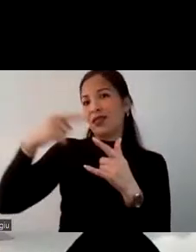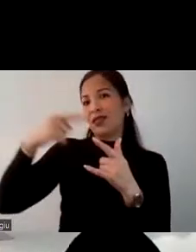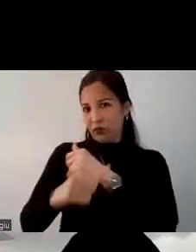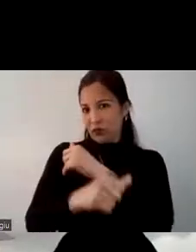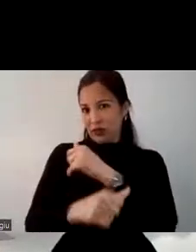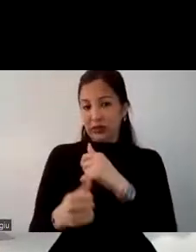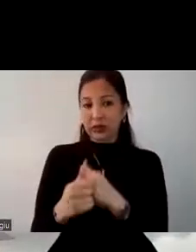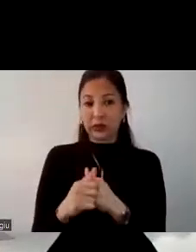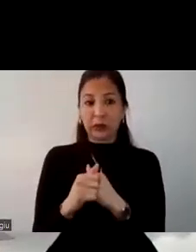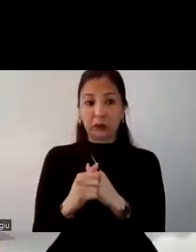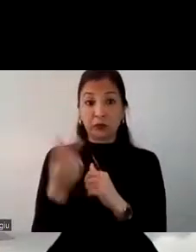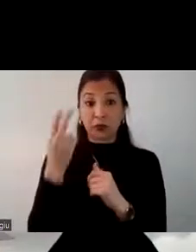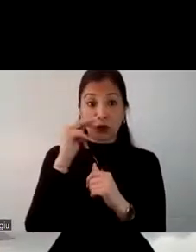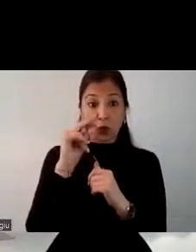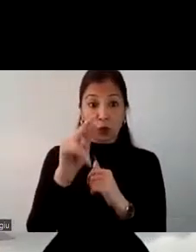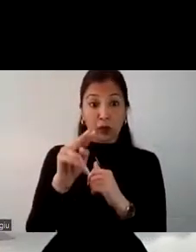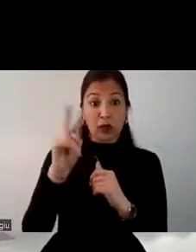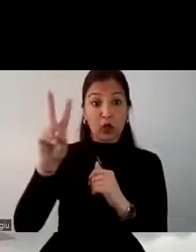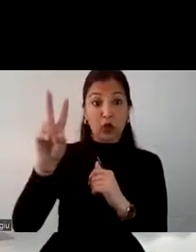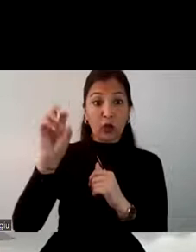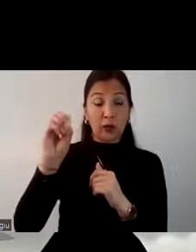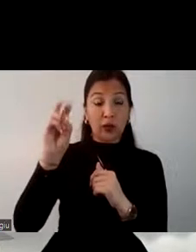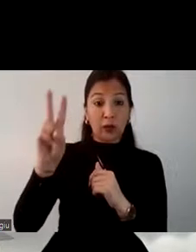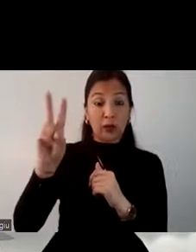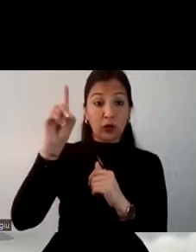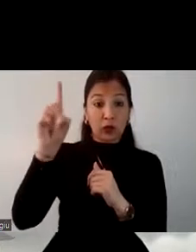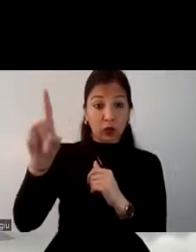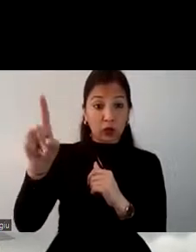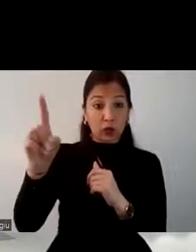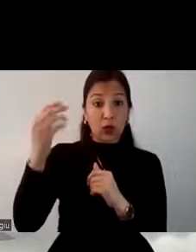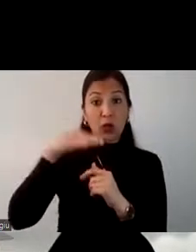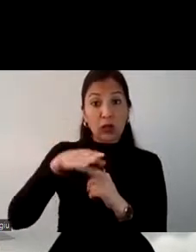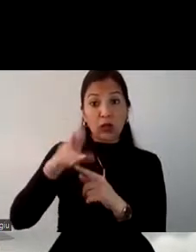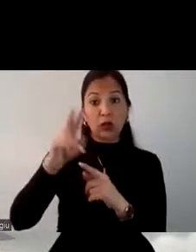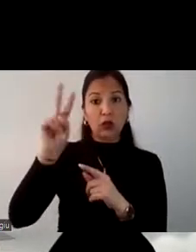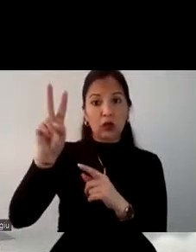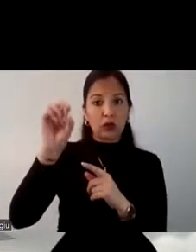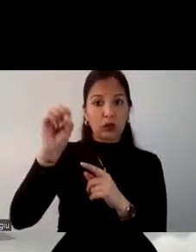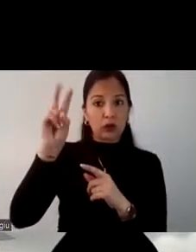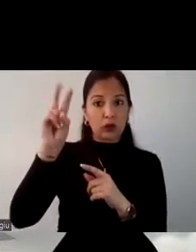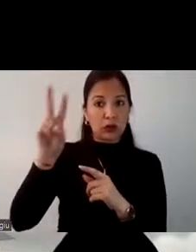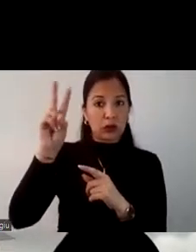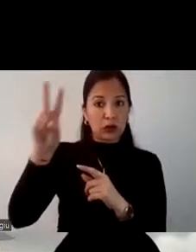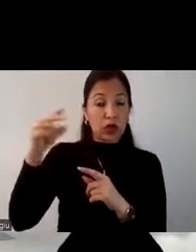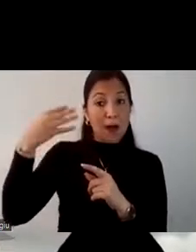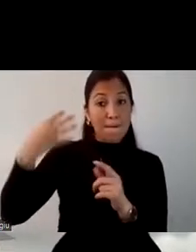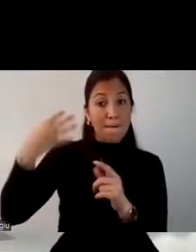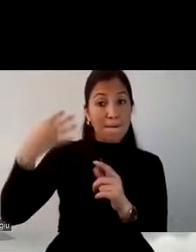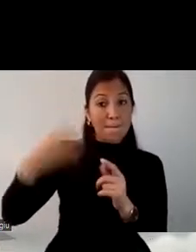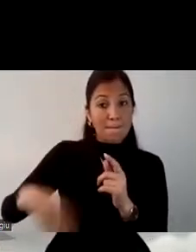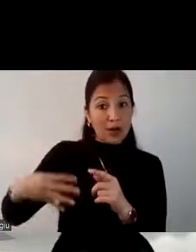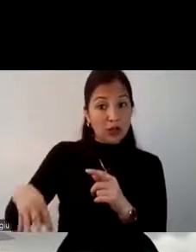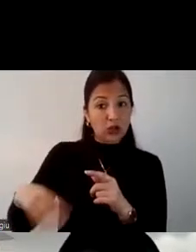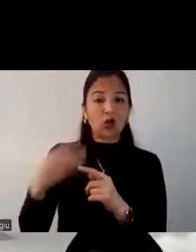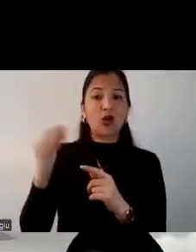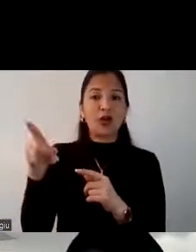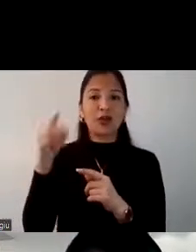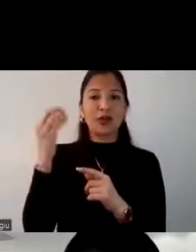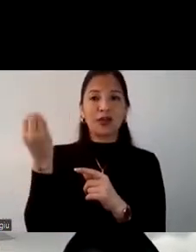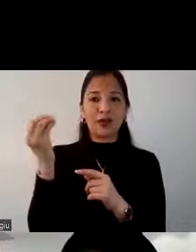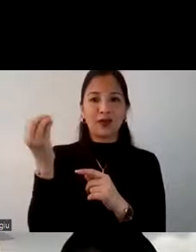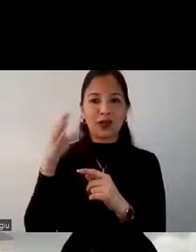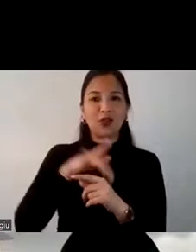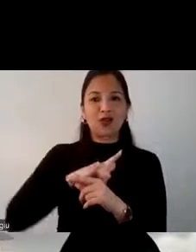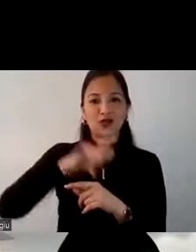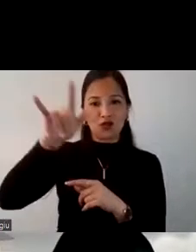como podemos ver nuevamente en el 2021 y lo que hemos visto del 2022 hasta marzo, podemos notar que son los jóvenes los que siguen teniendo